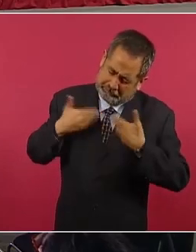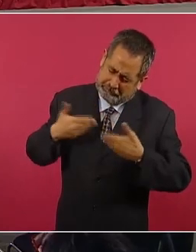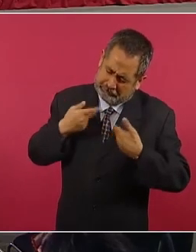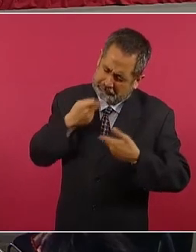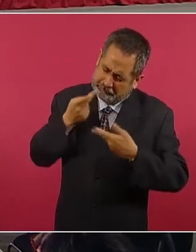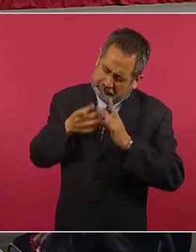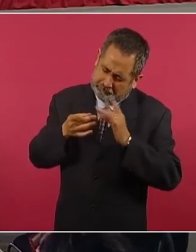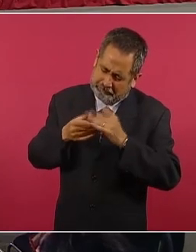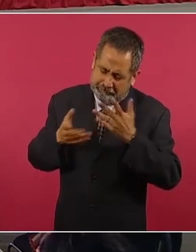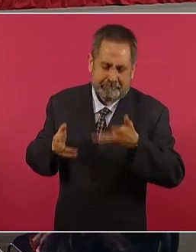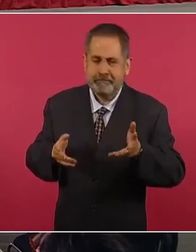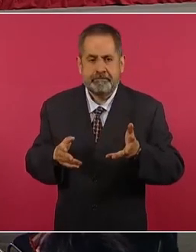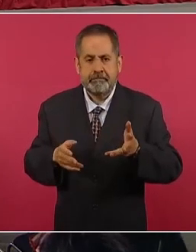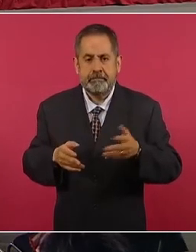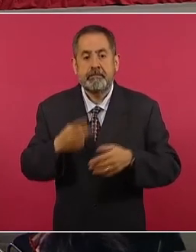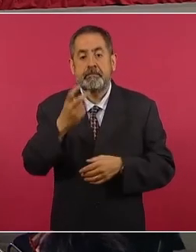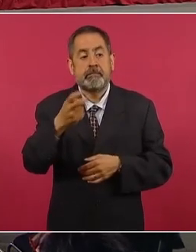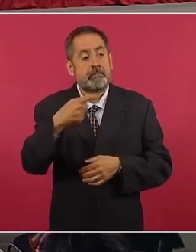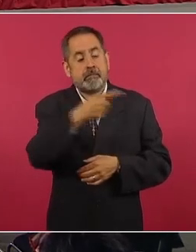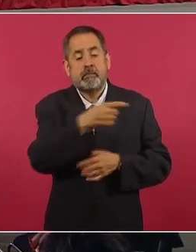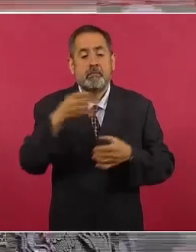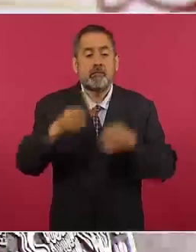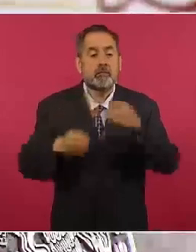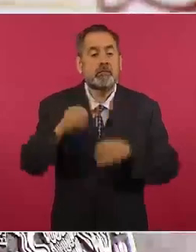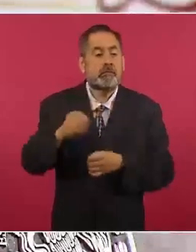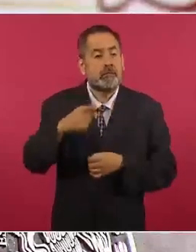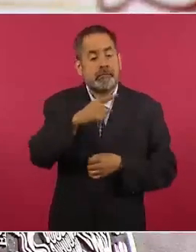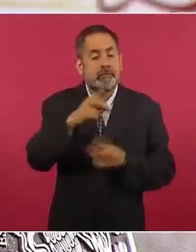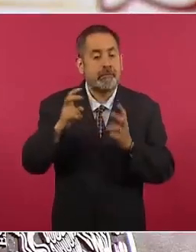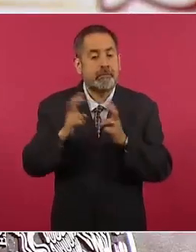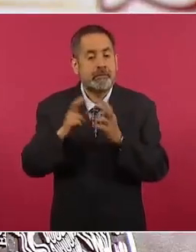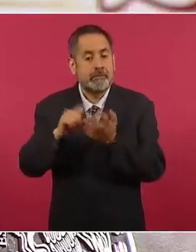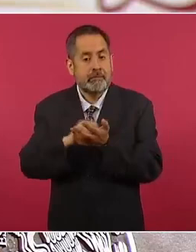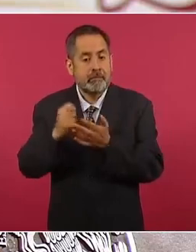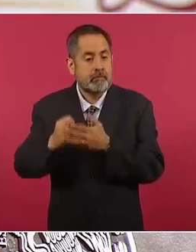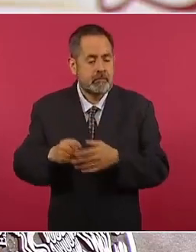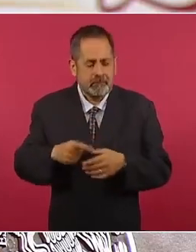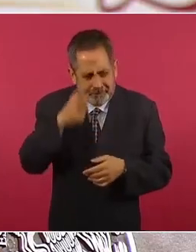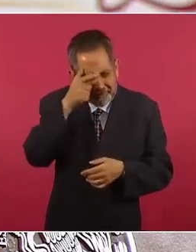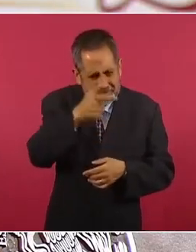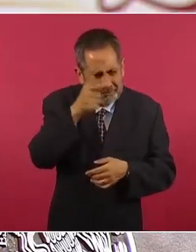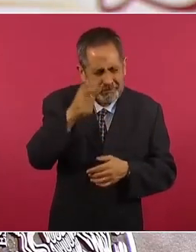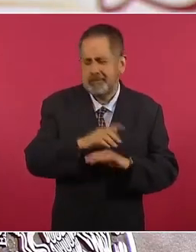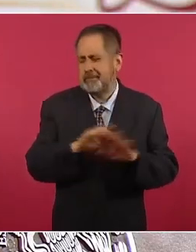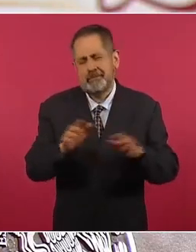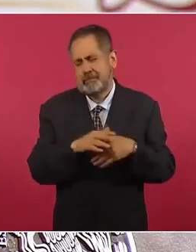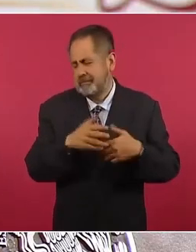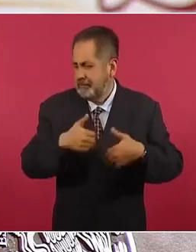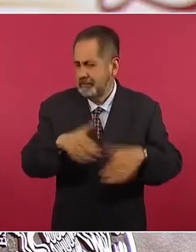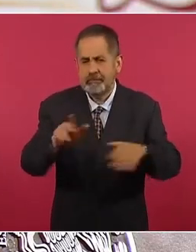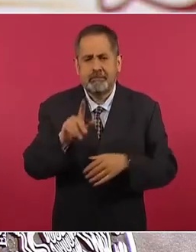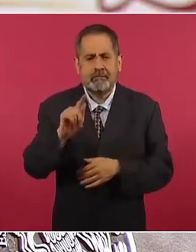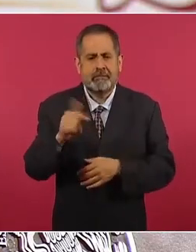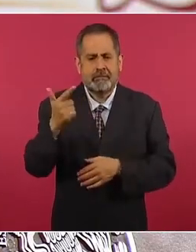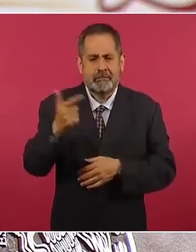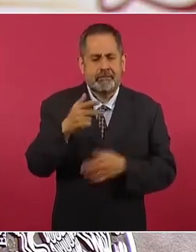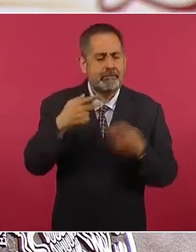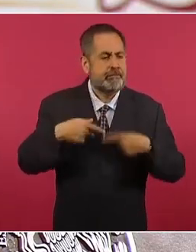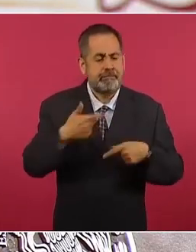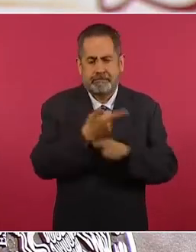el juez de Tamaulipas liberó a 77 de los presuntos perpetradores porque fueron torturados. Nosotros